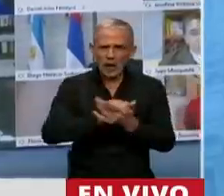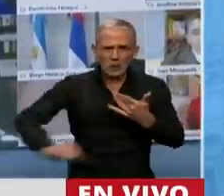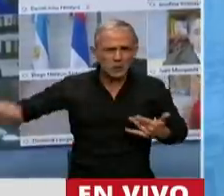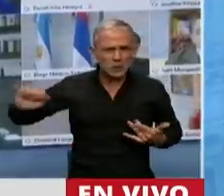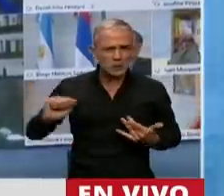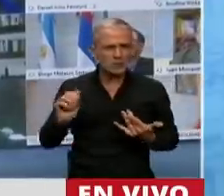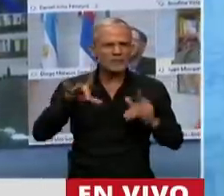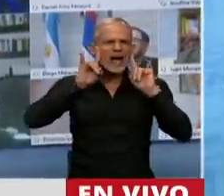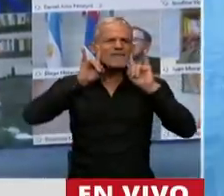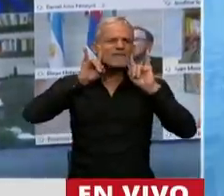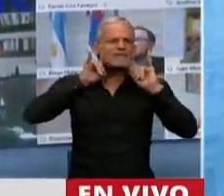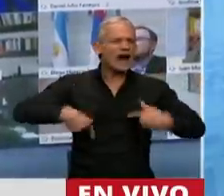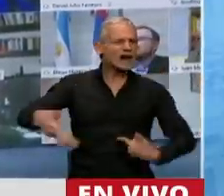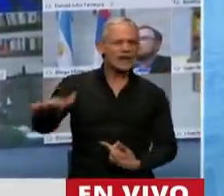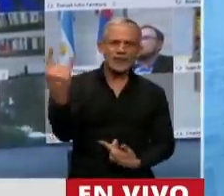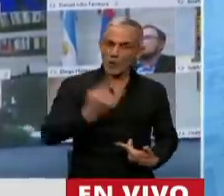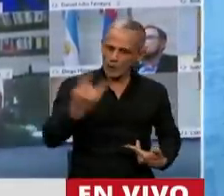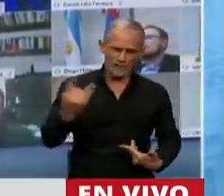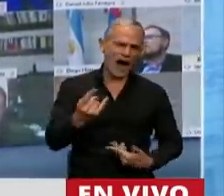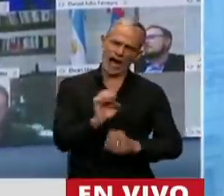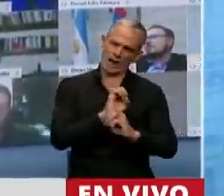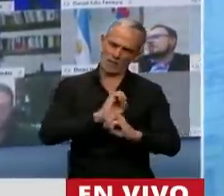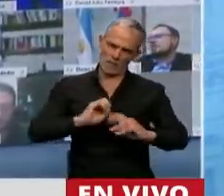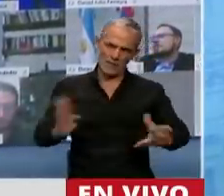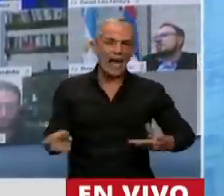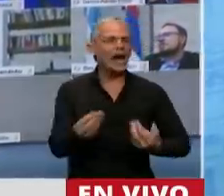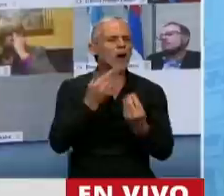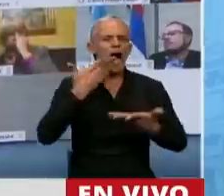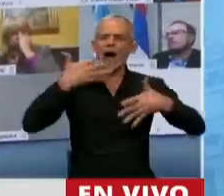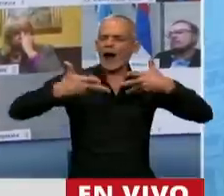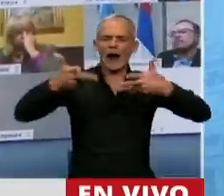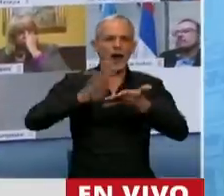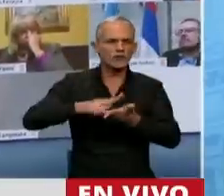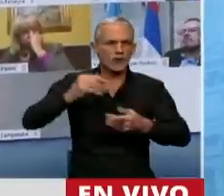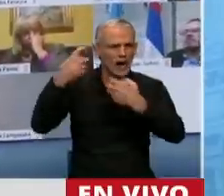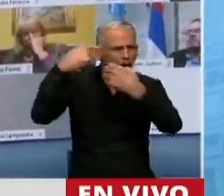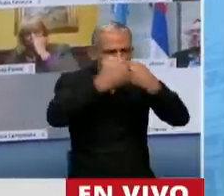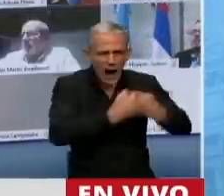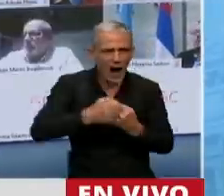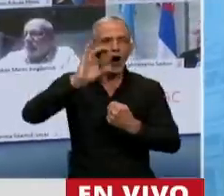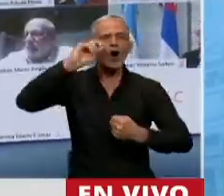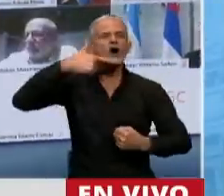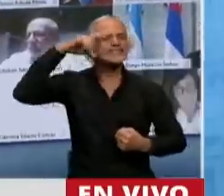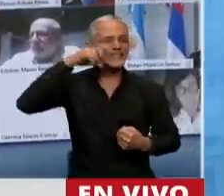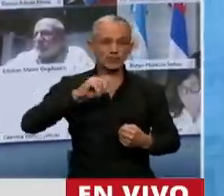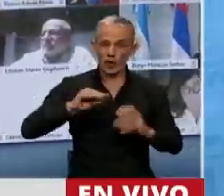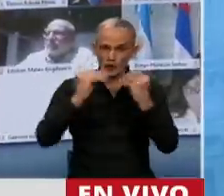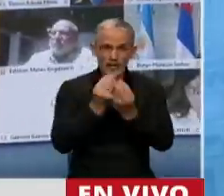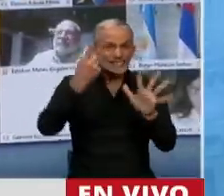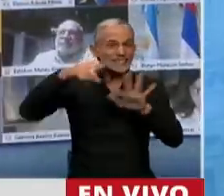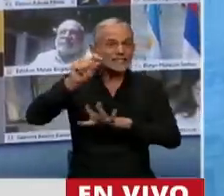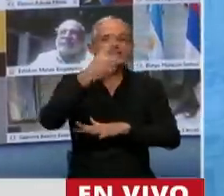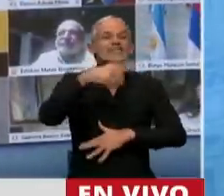Y es ridículo, si eso es falso y de mala fe, es ridículo hablar de consenso. Somos 116